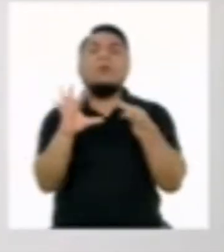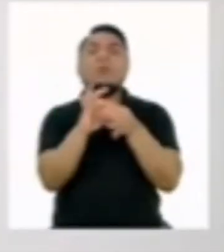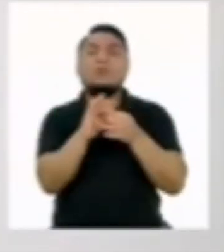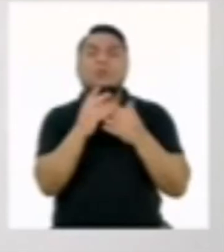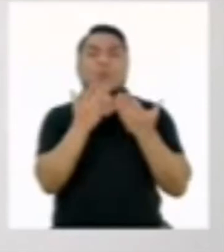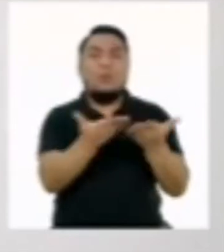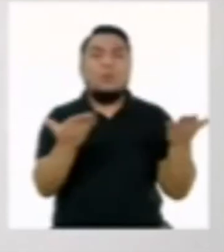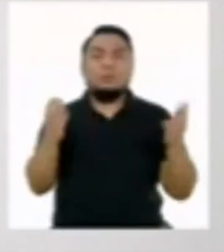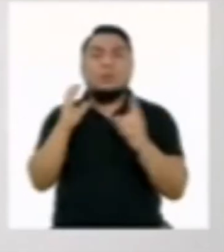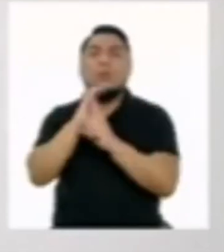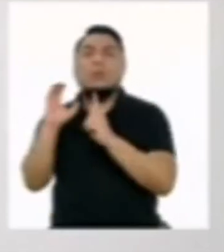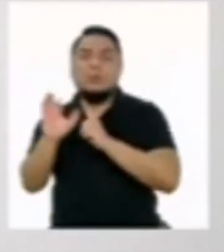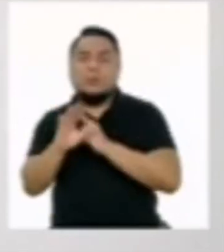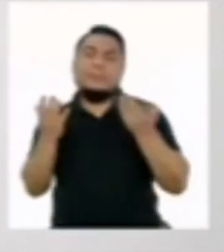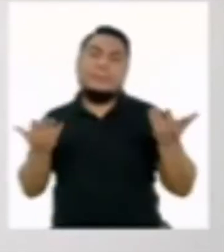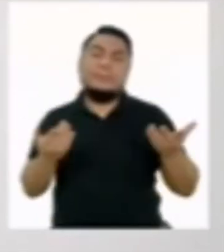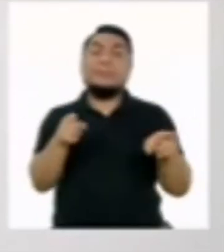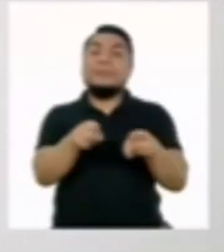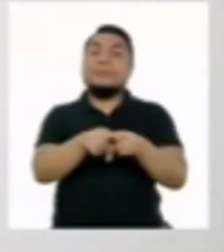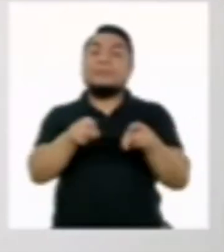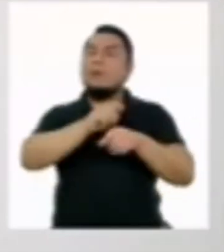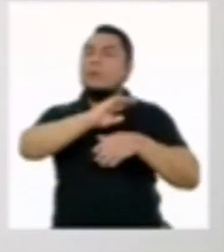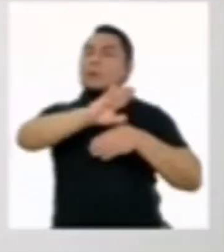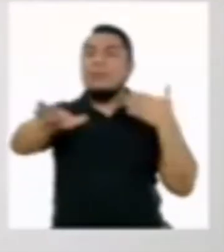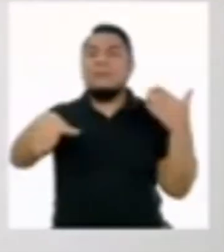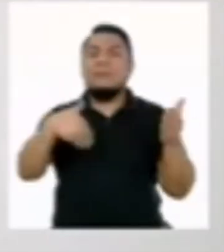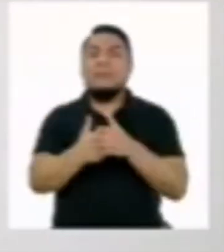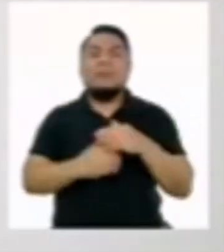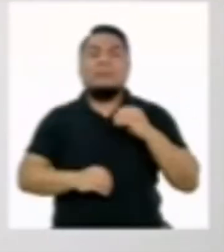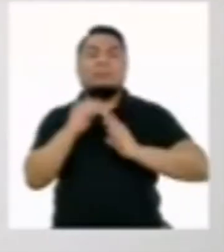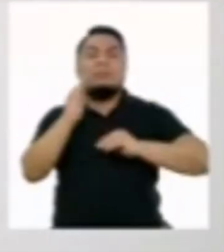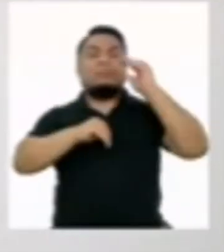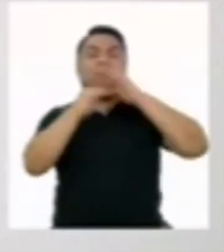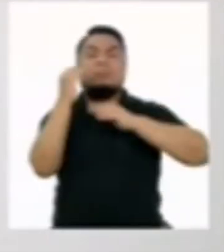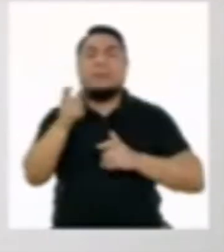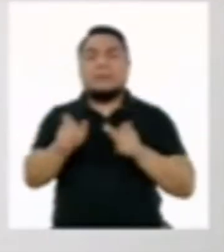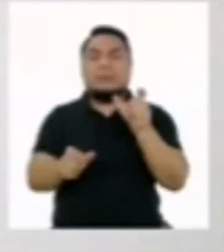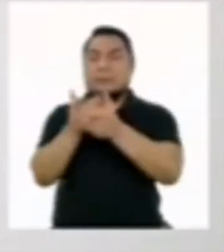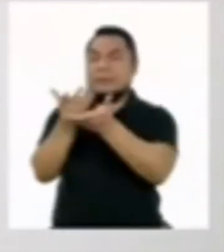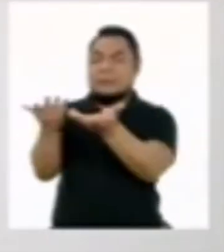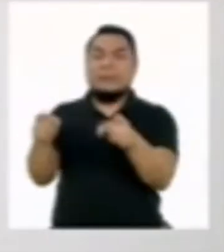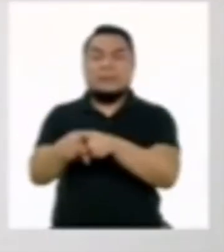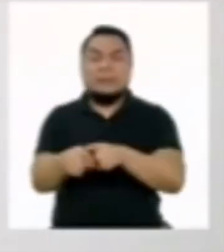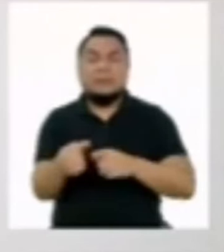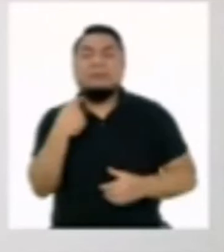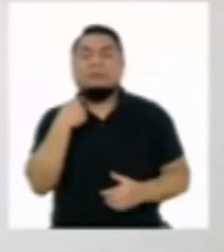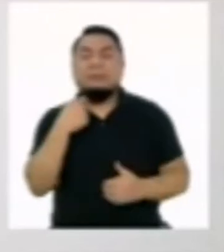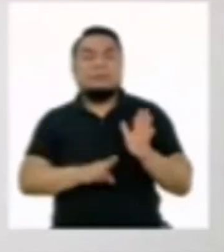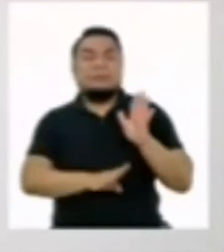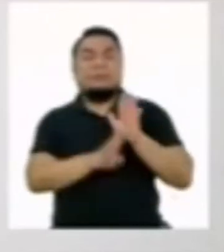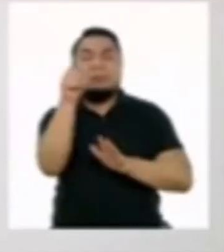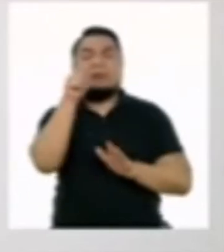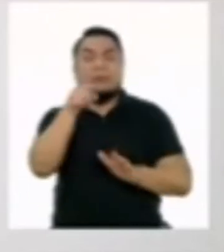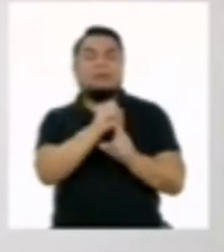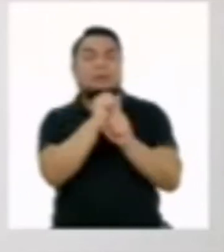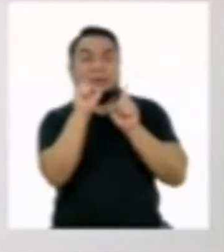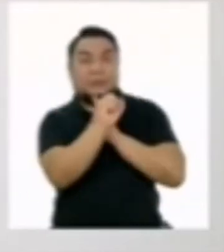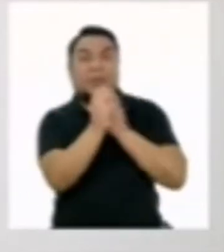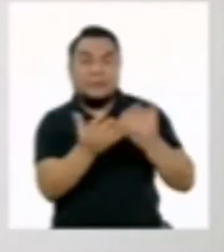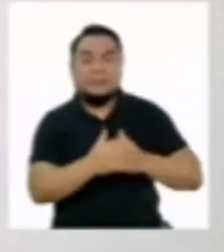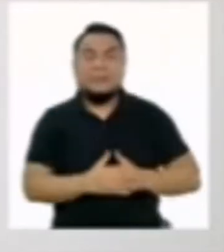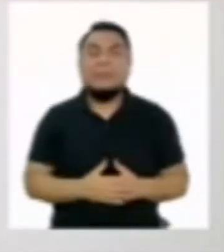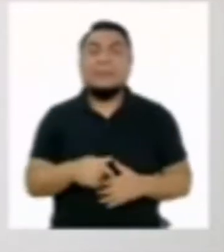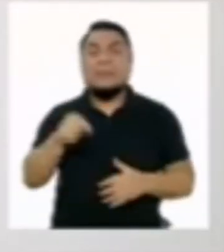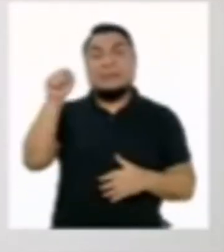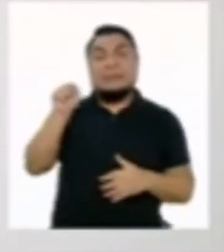culturales. Es decir, también todo lo construido por los seres humanos que afecta el desarrollo de las sociedades.